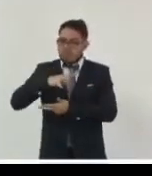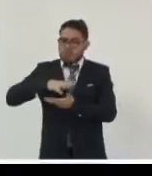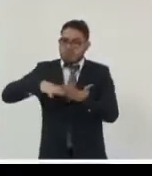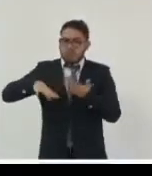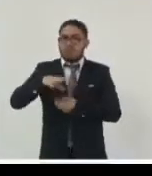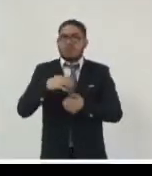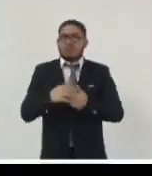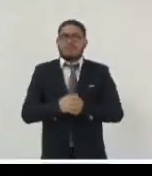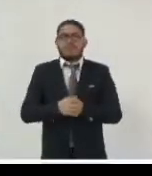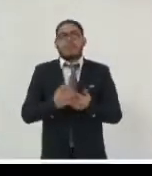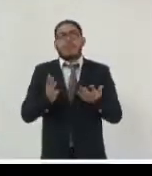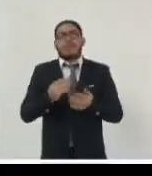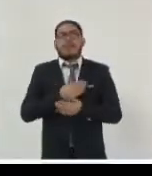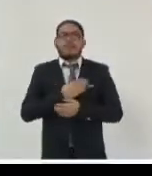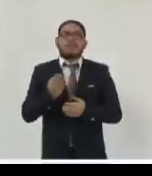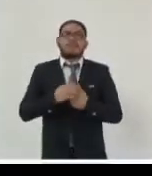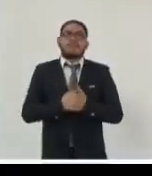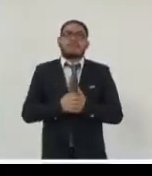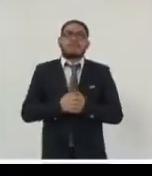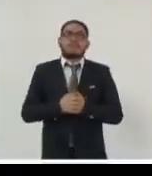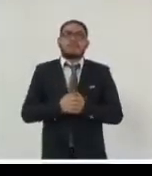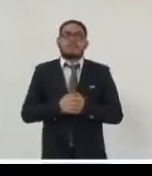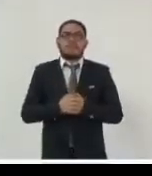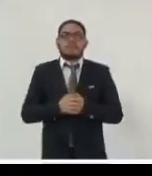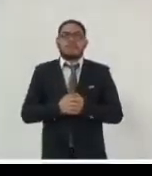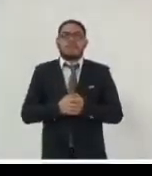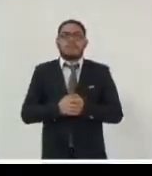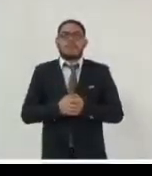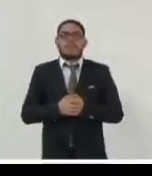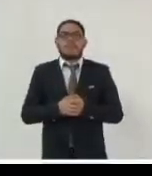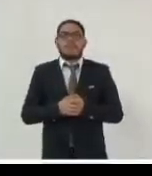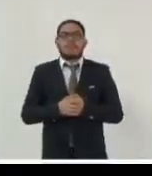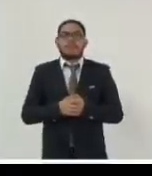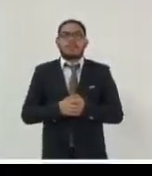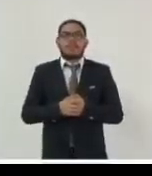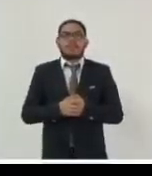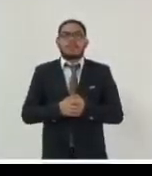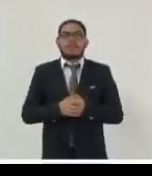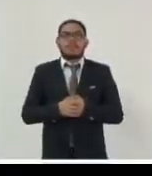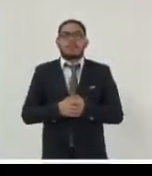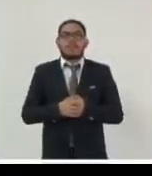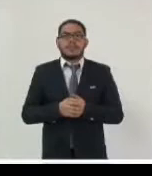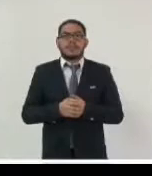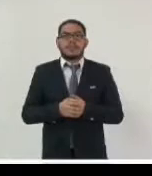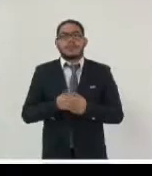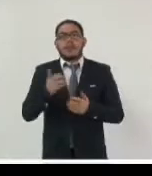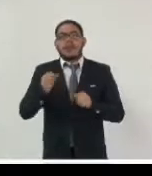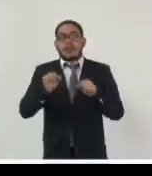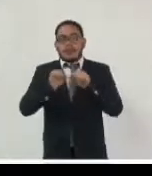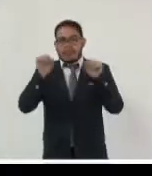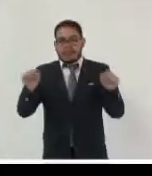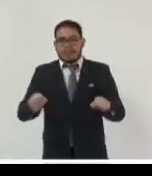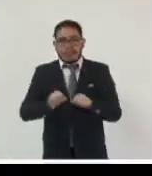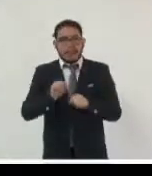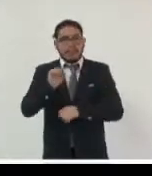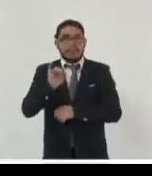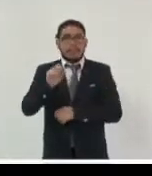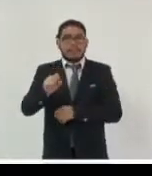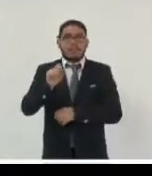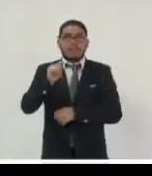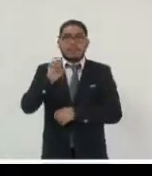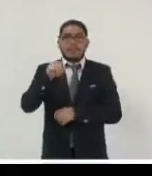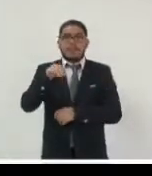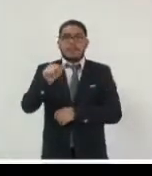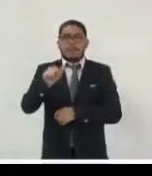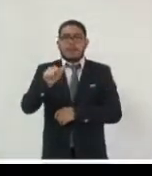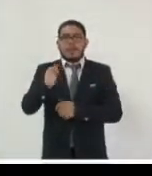bueno esto voy a pasar rápido porque evidentemente todos los conocemos pero me parece fundamental entender que no vamos a poder cazar al